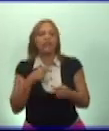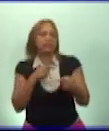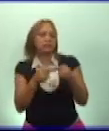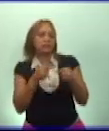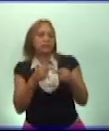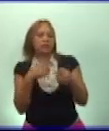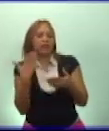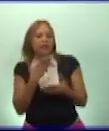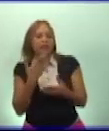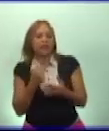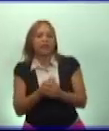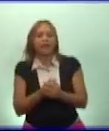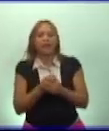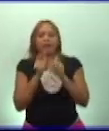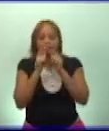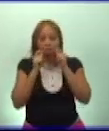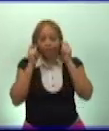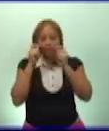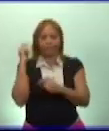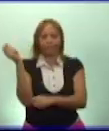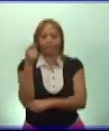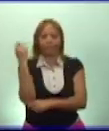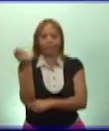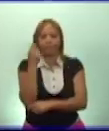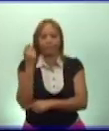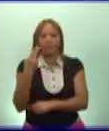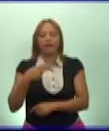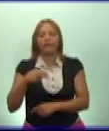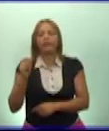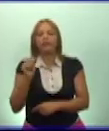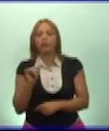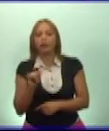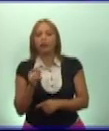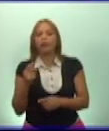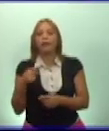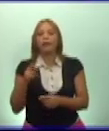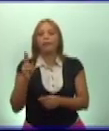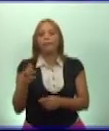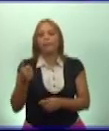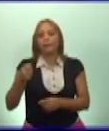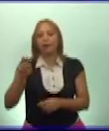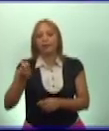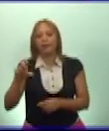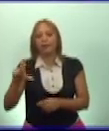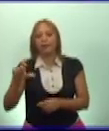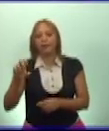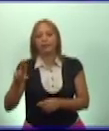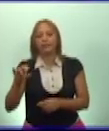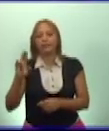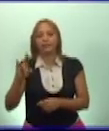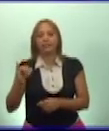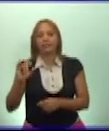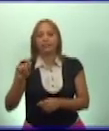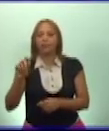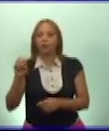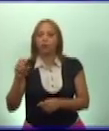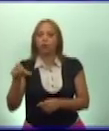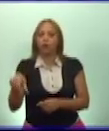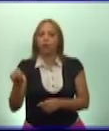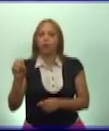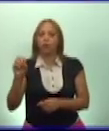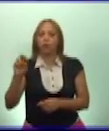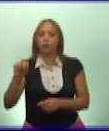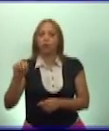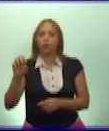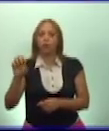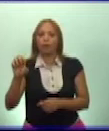los restos del titán de bronce y de Panchito Gómez. Por eso, cuando falleció nuestro